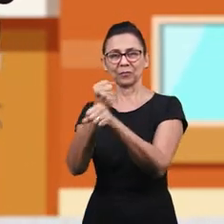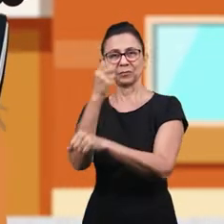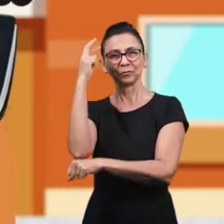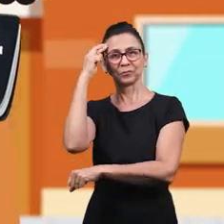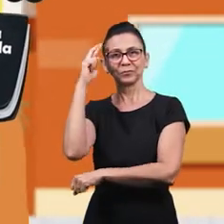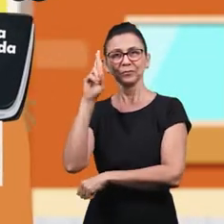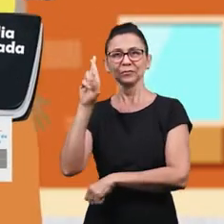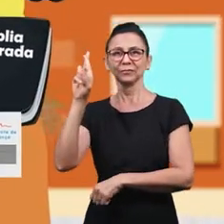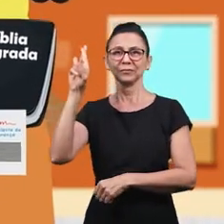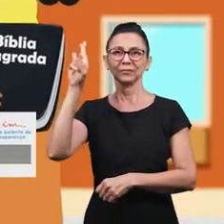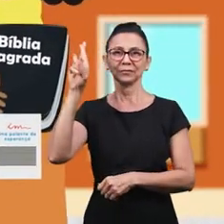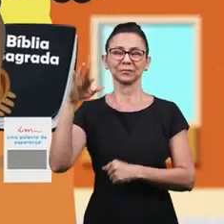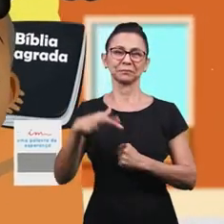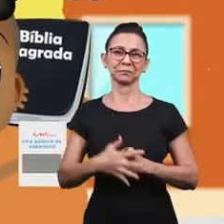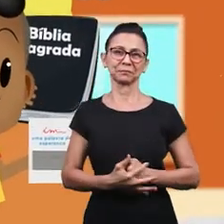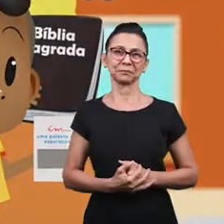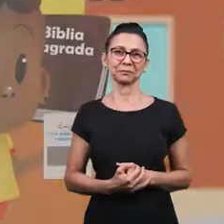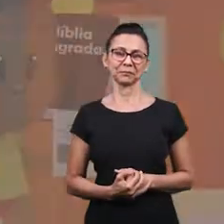adoración